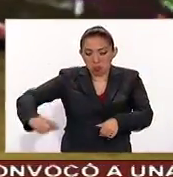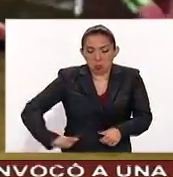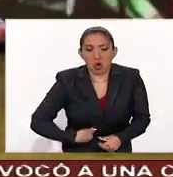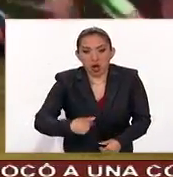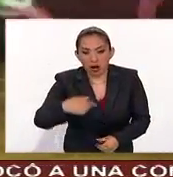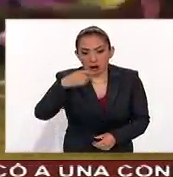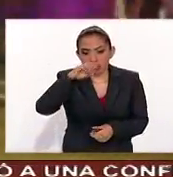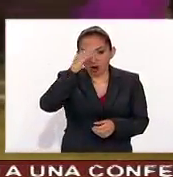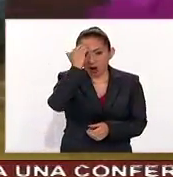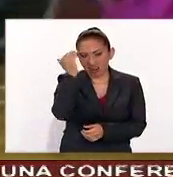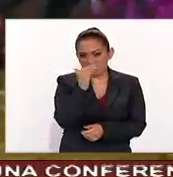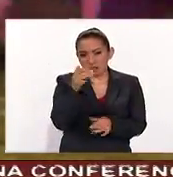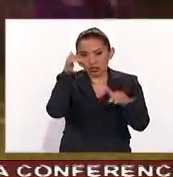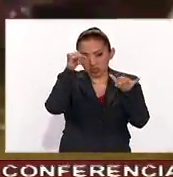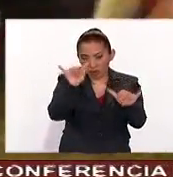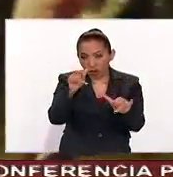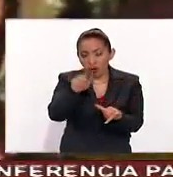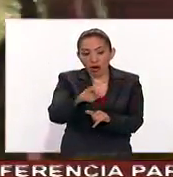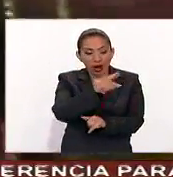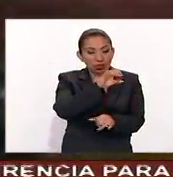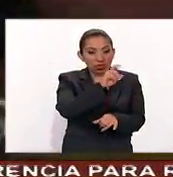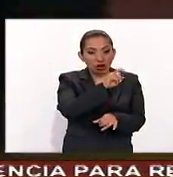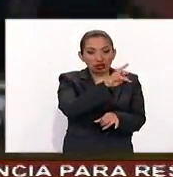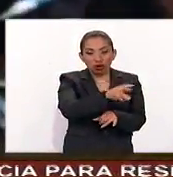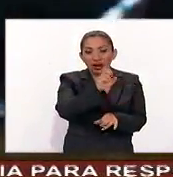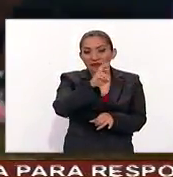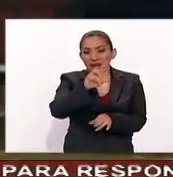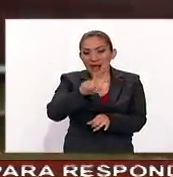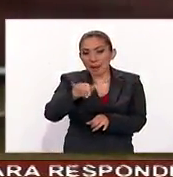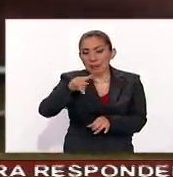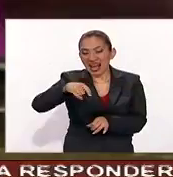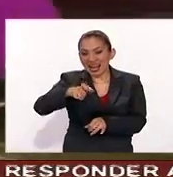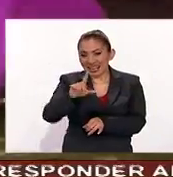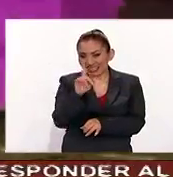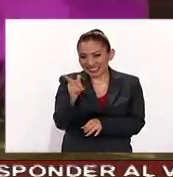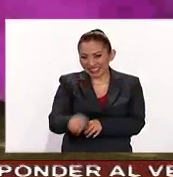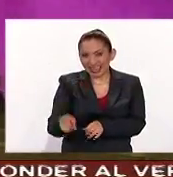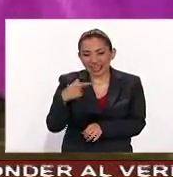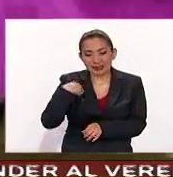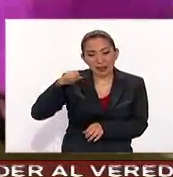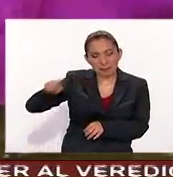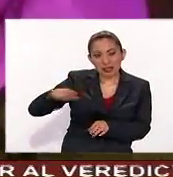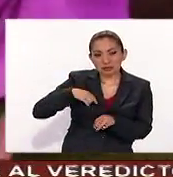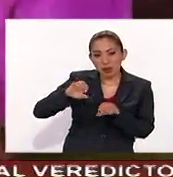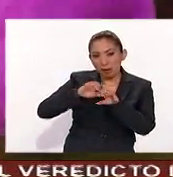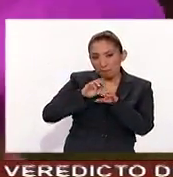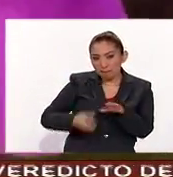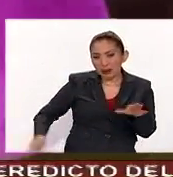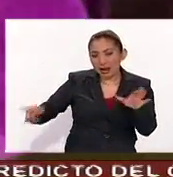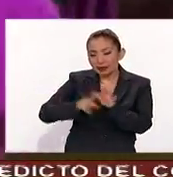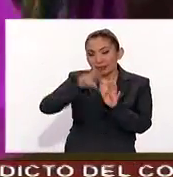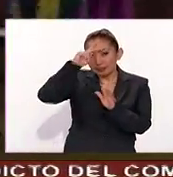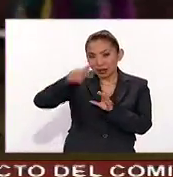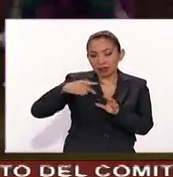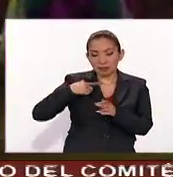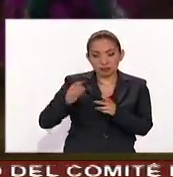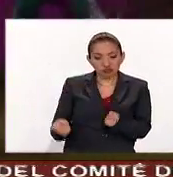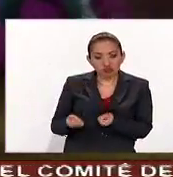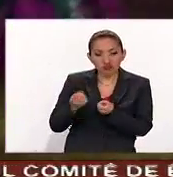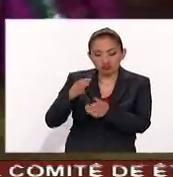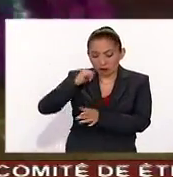de forma terrible bueno el doctor Rafael Márquez Bayot jefe de los servicios médicos de la Monumental Plaza de México le dio una